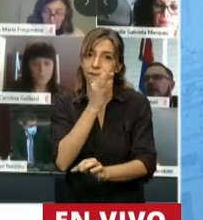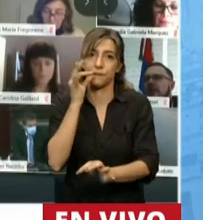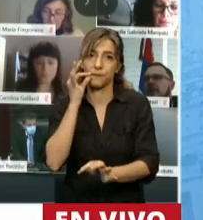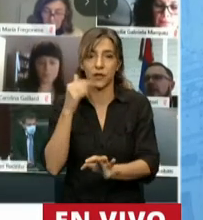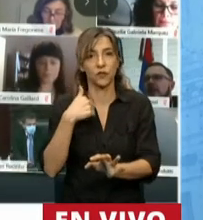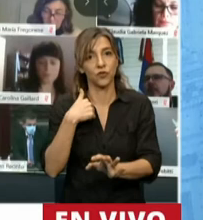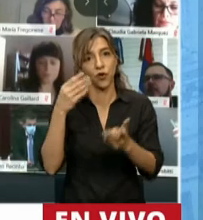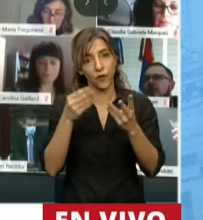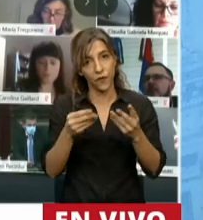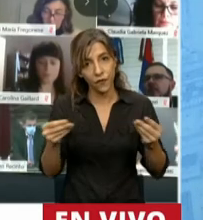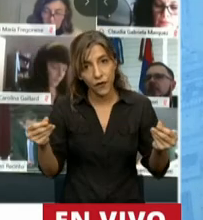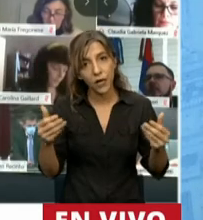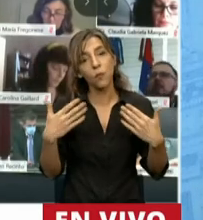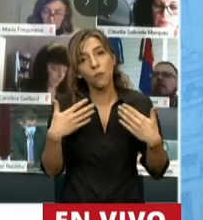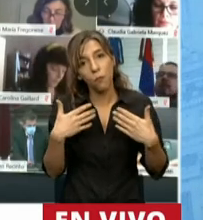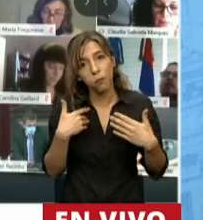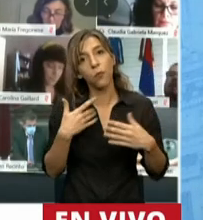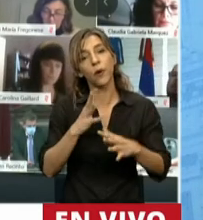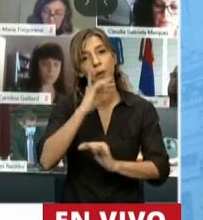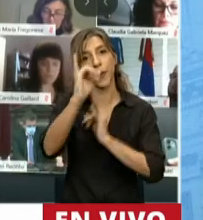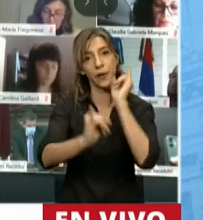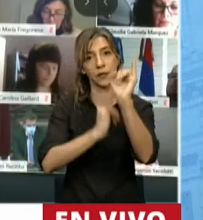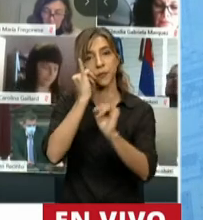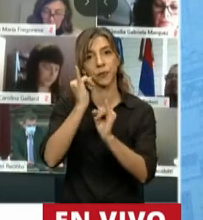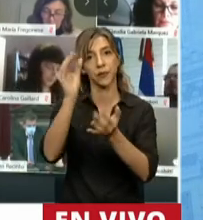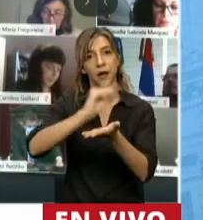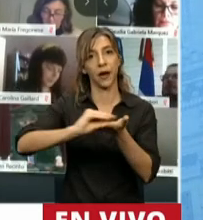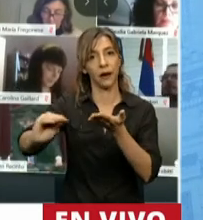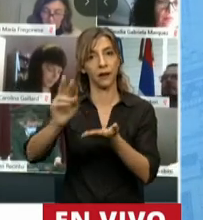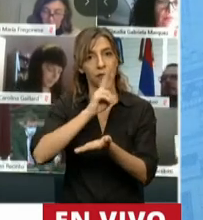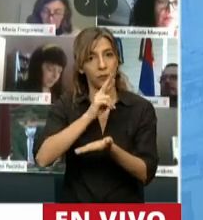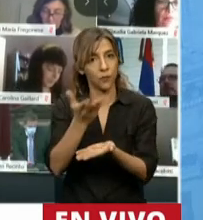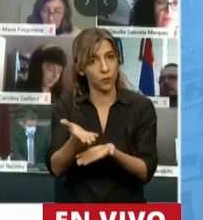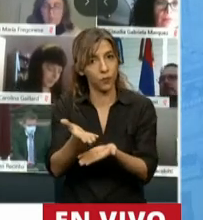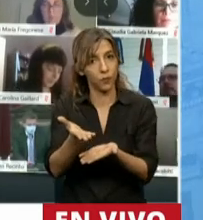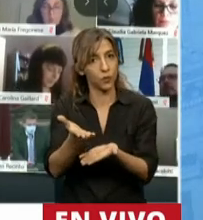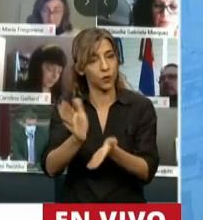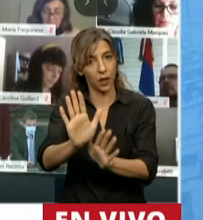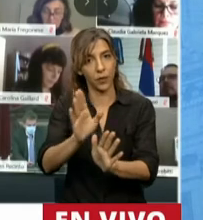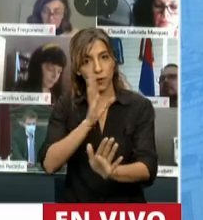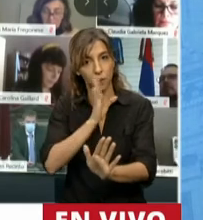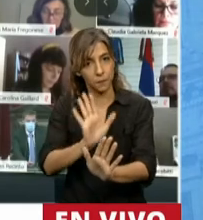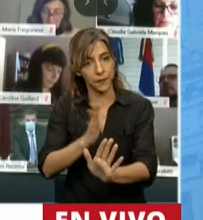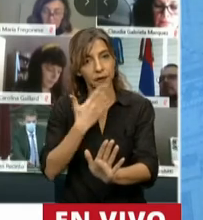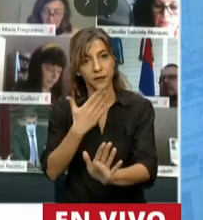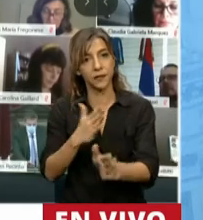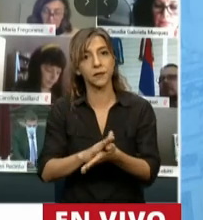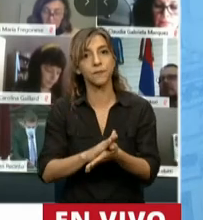al final le diré a la diputada lo que corresponde. Gracias. Termine, diputada.